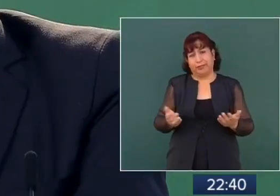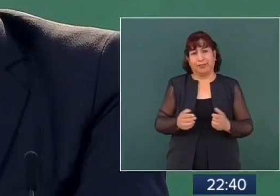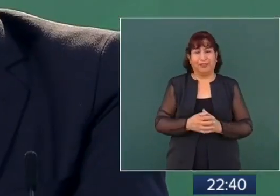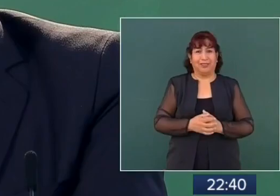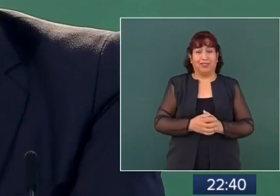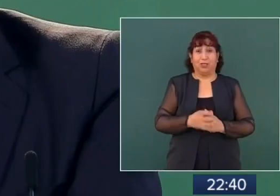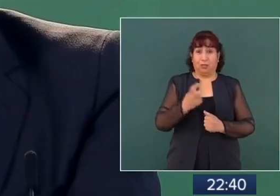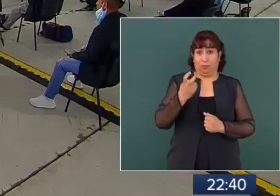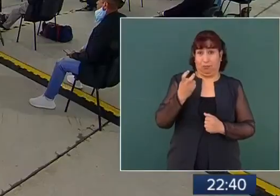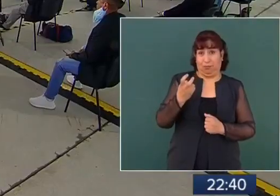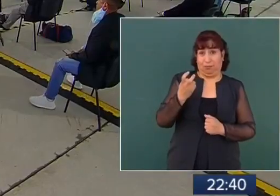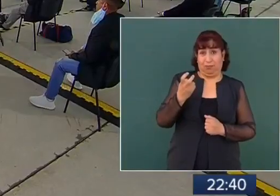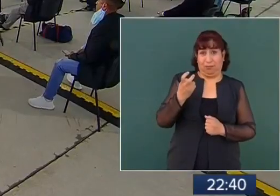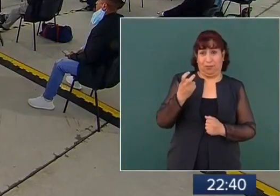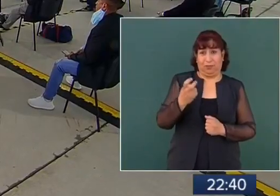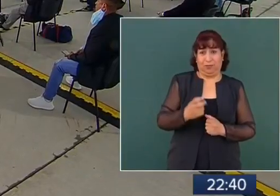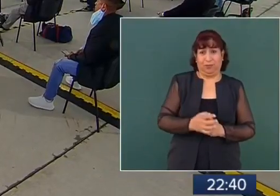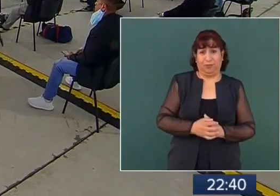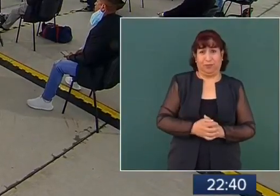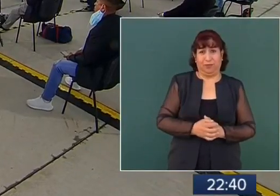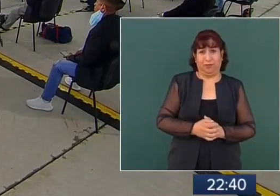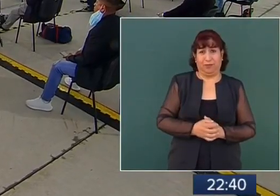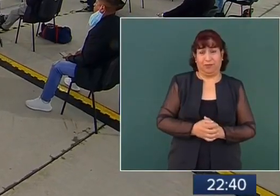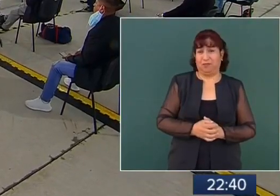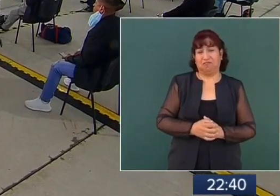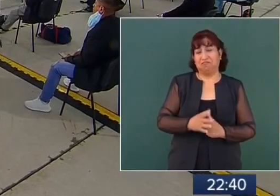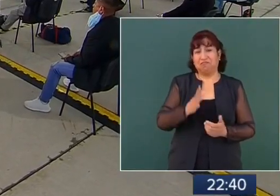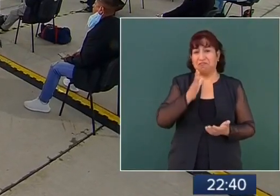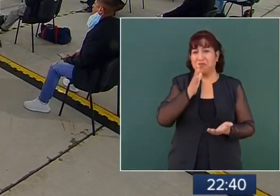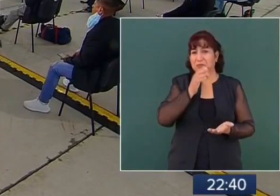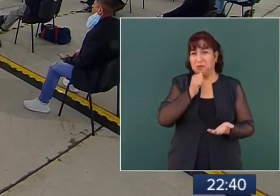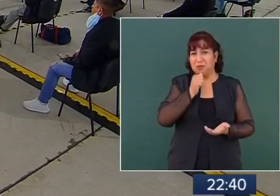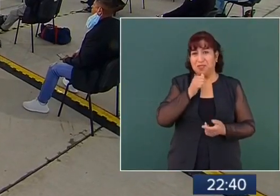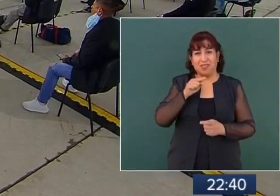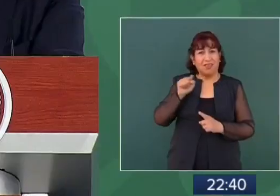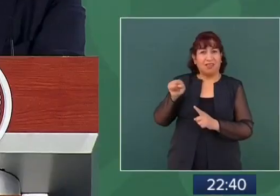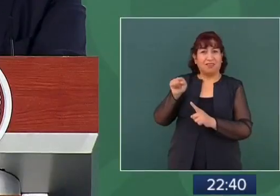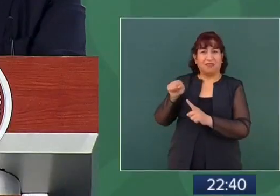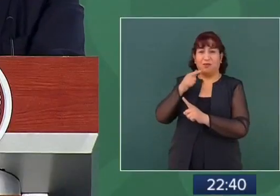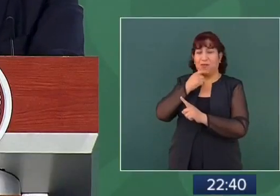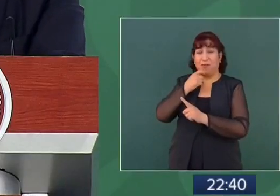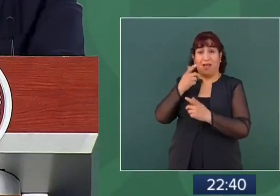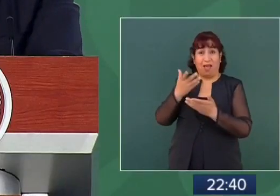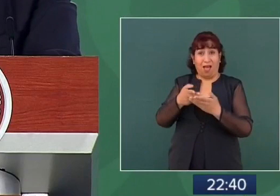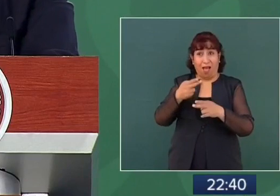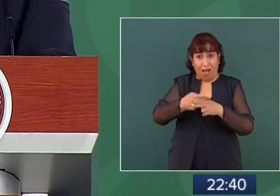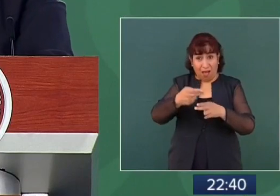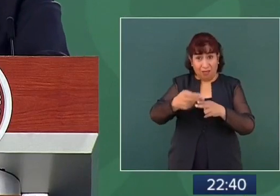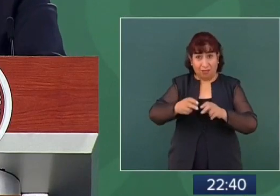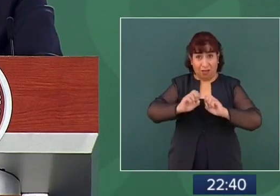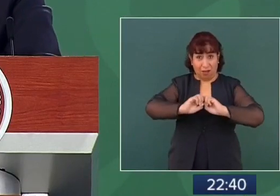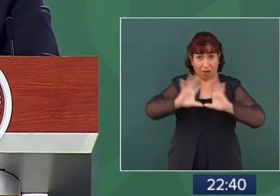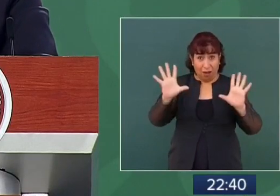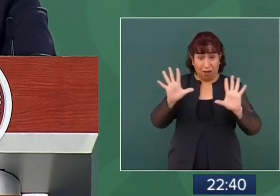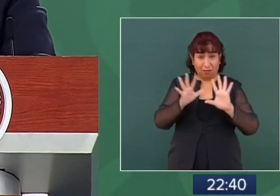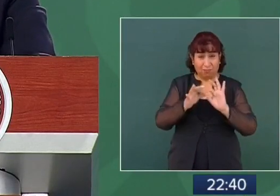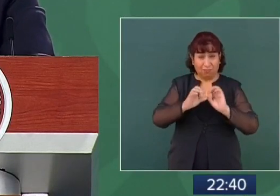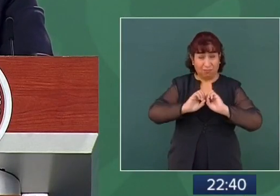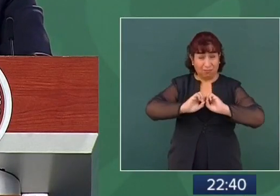Con esto, pues no podría él, hasta que no se aclare la situación,